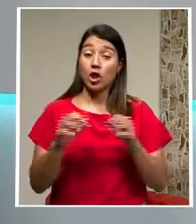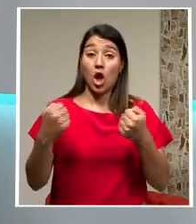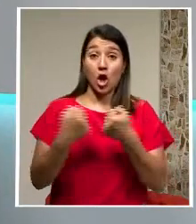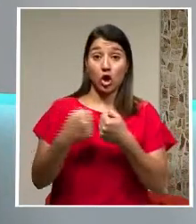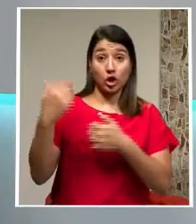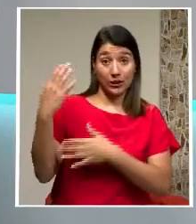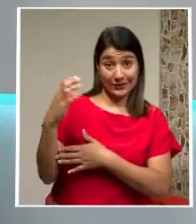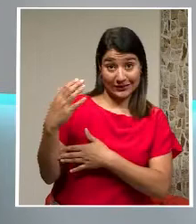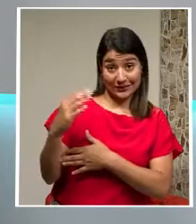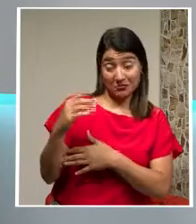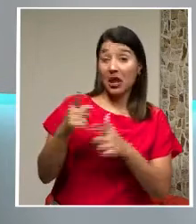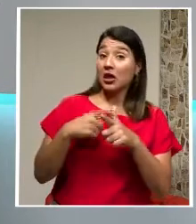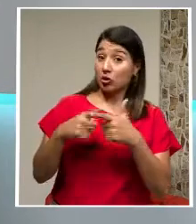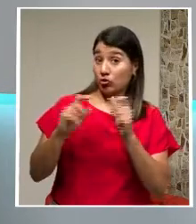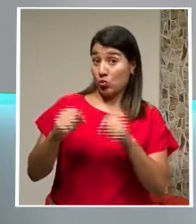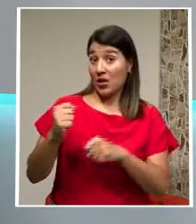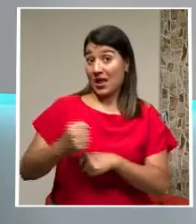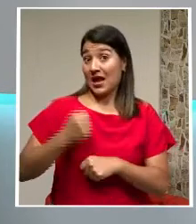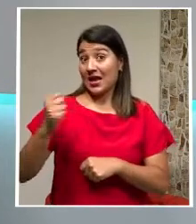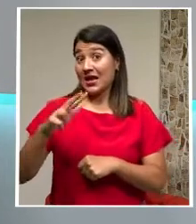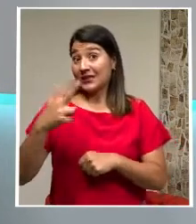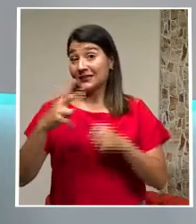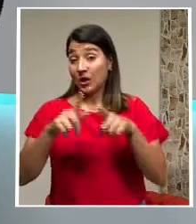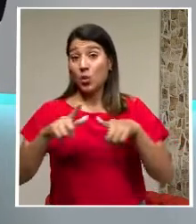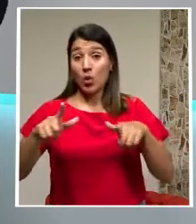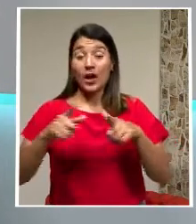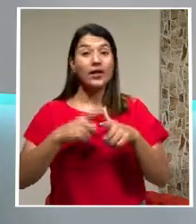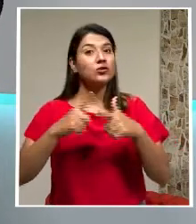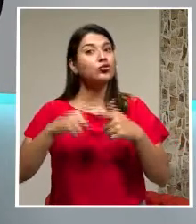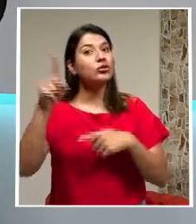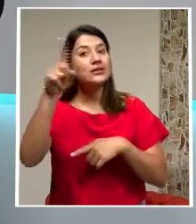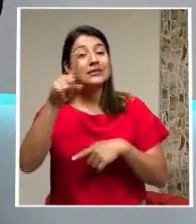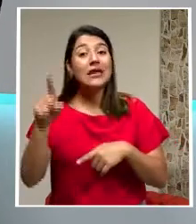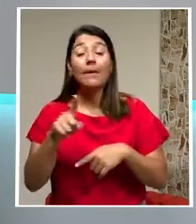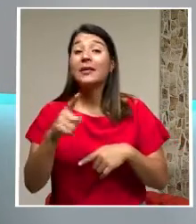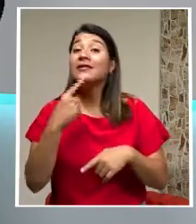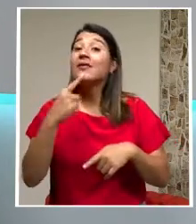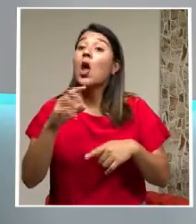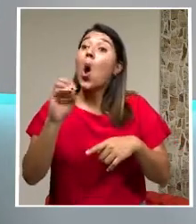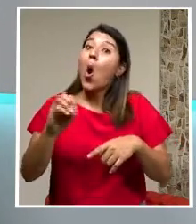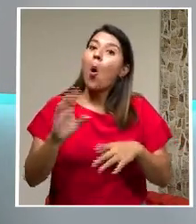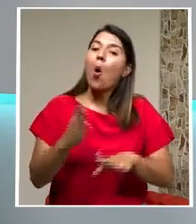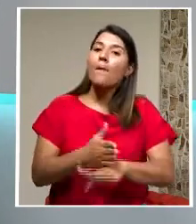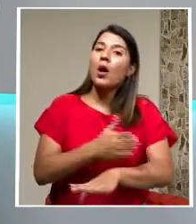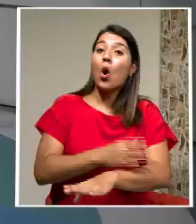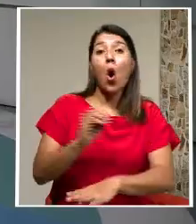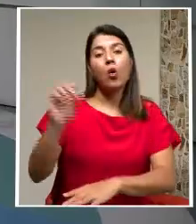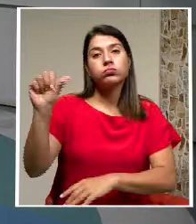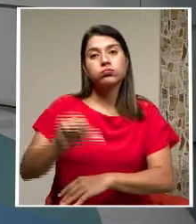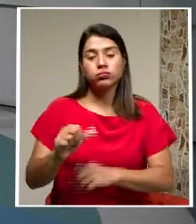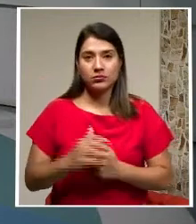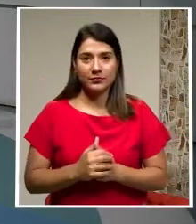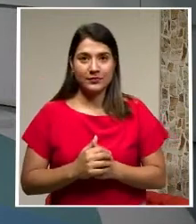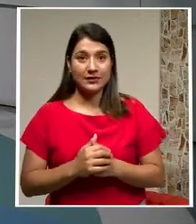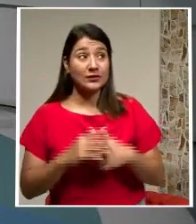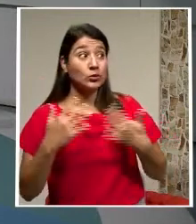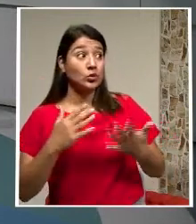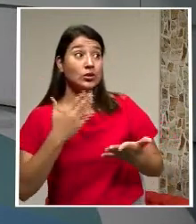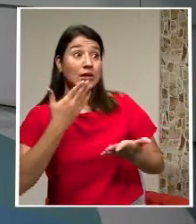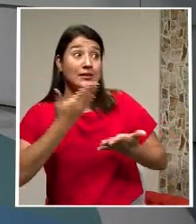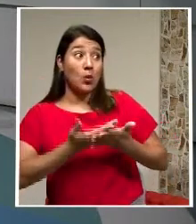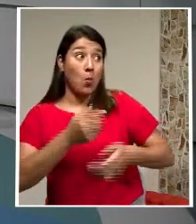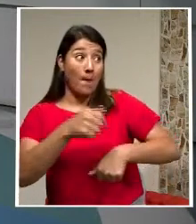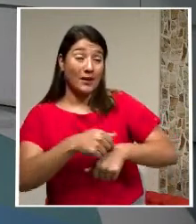El tercer lugar Así que es el momento Que Zapriza Diga O nos levantamos O aquí morimos La hora La hora De la historia